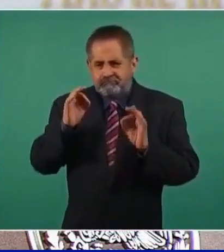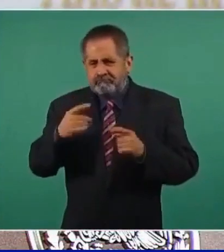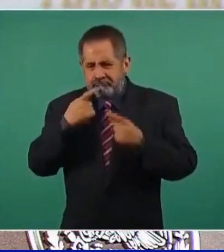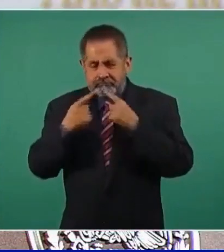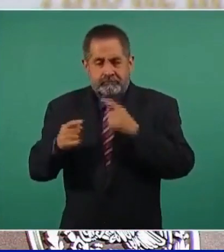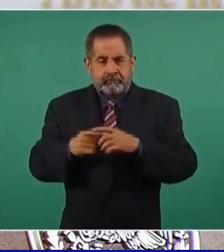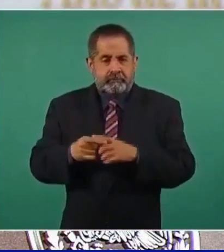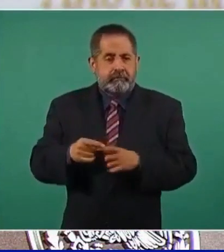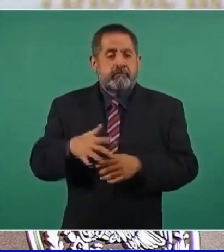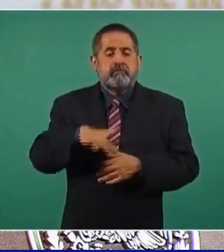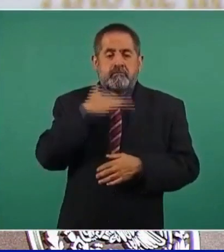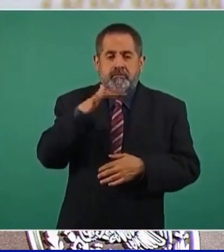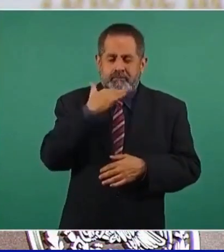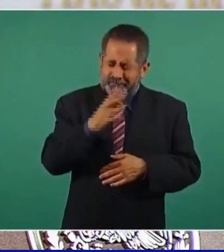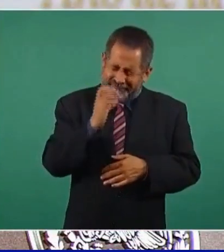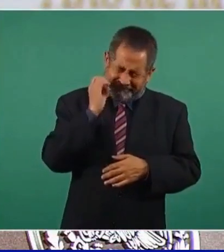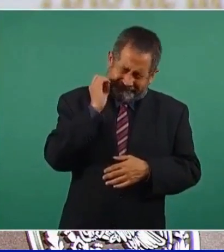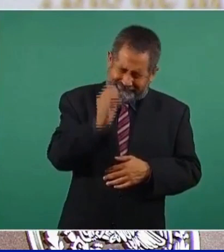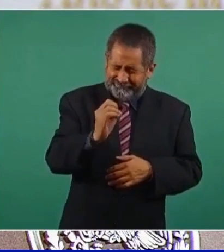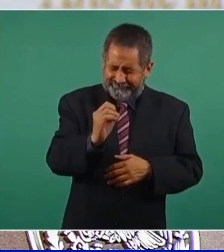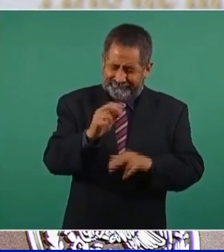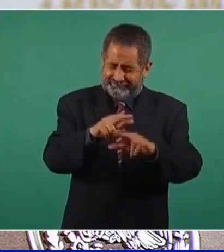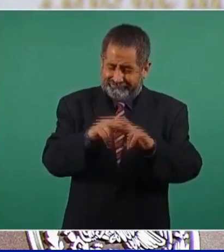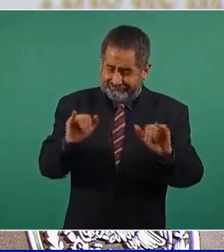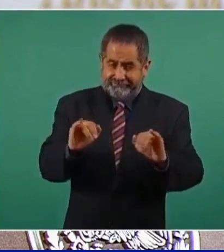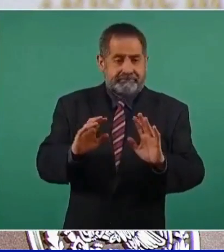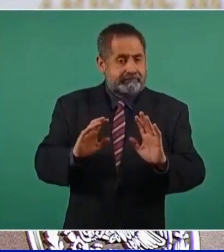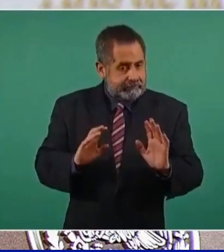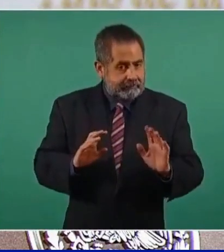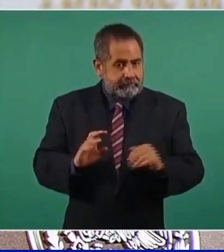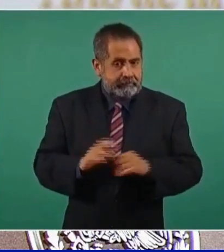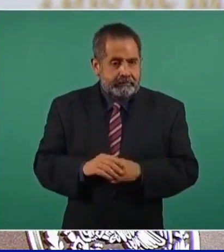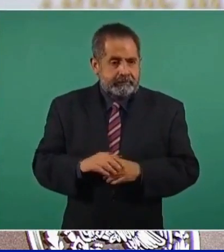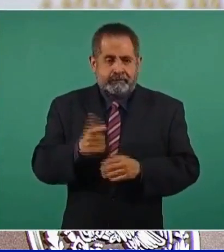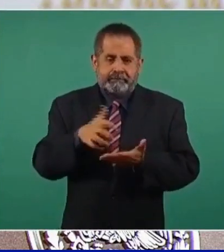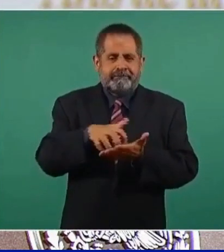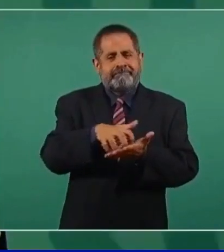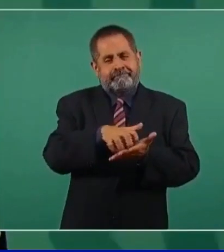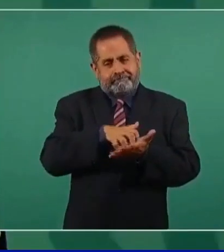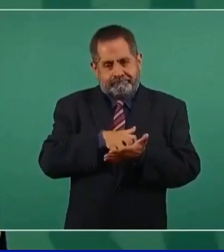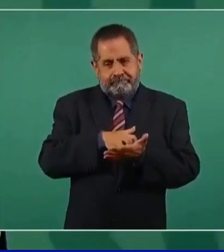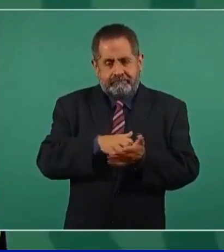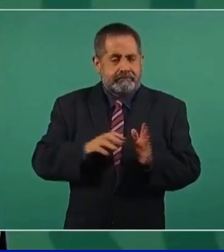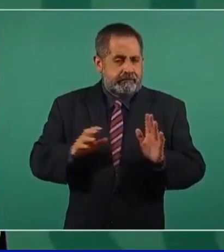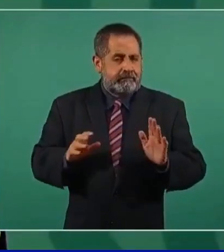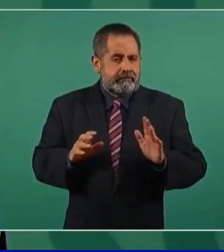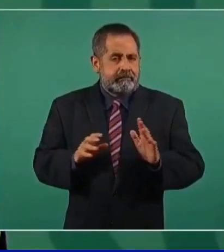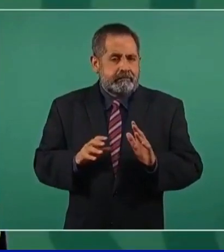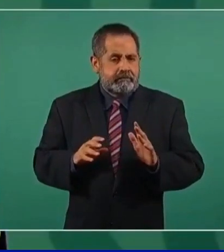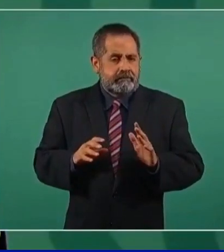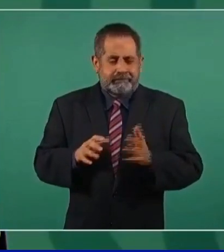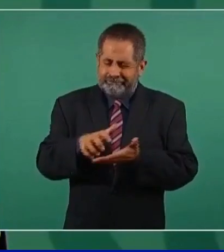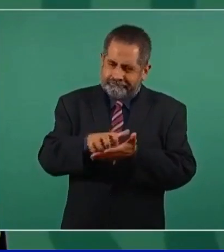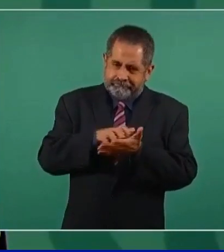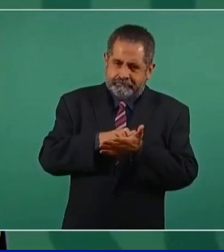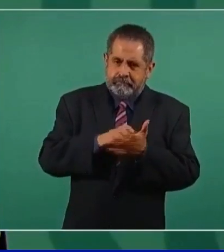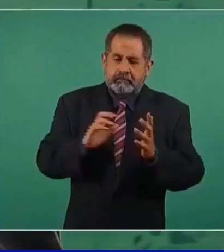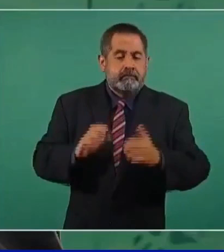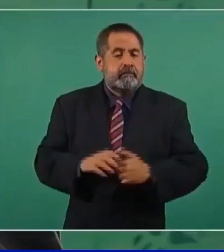cero corrupción y austeridad republicana.